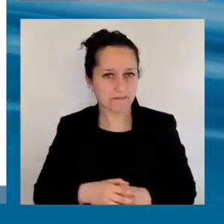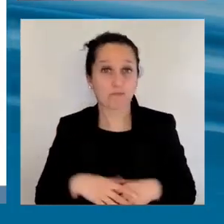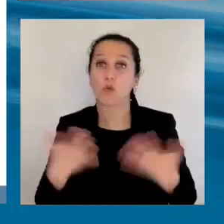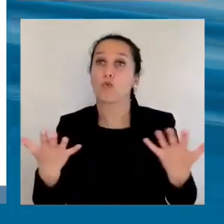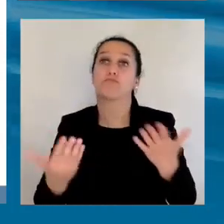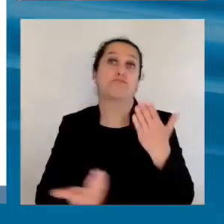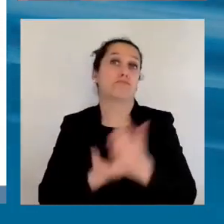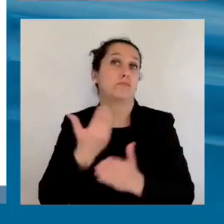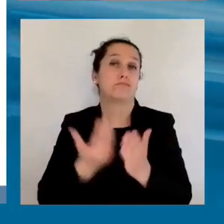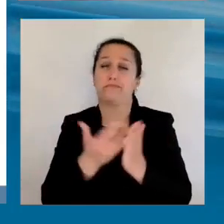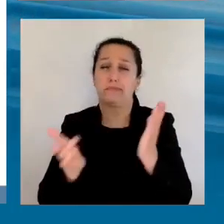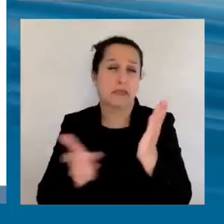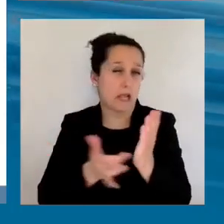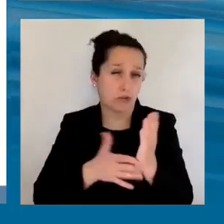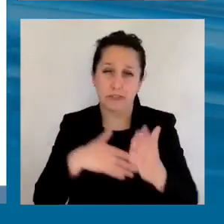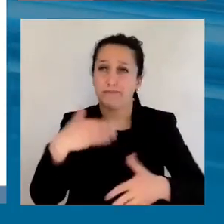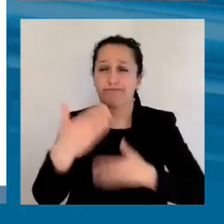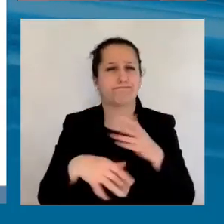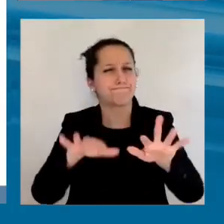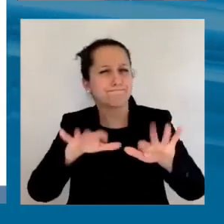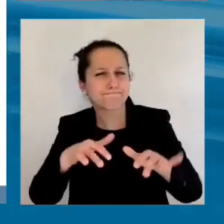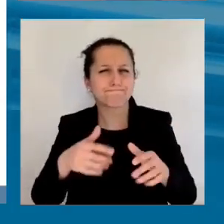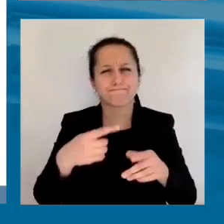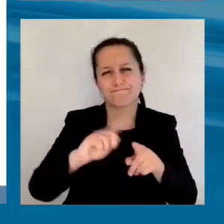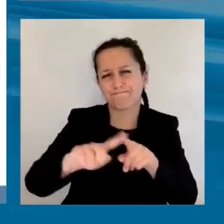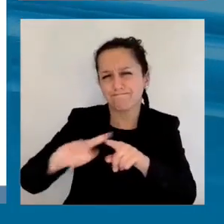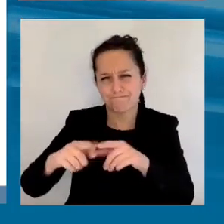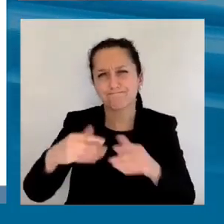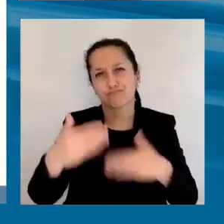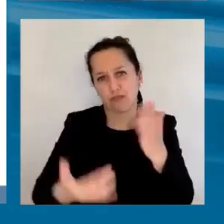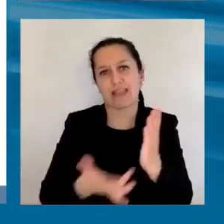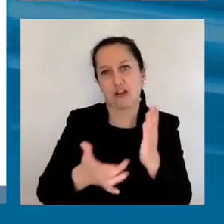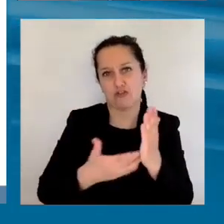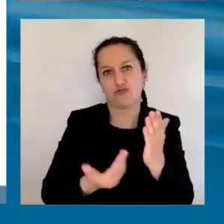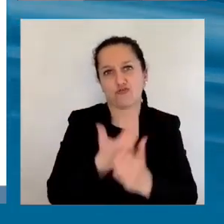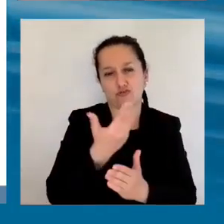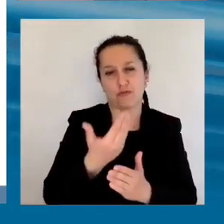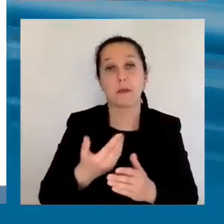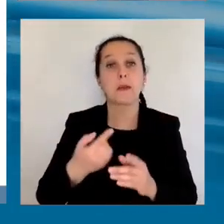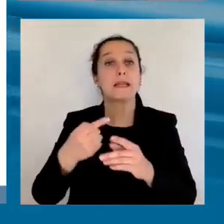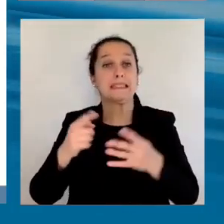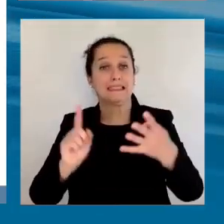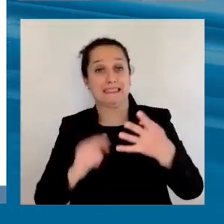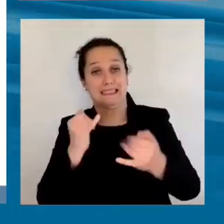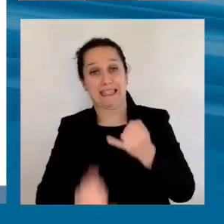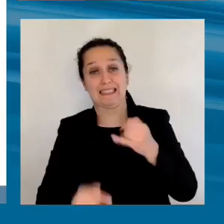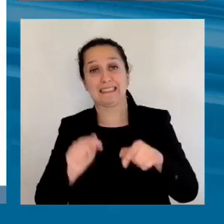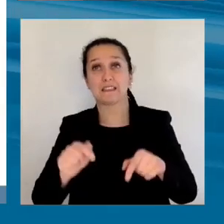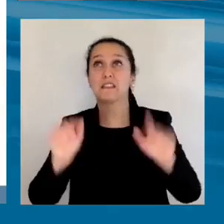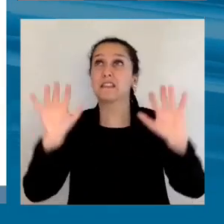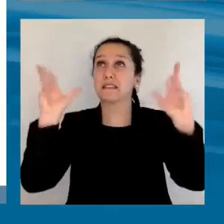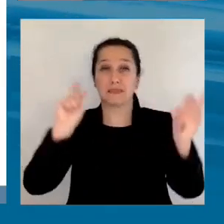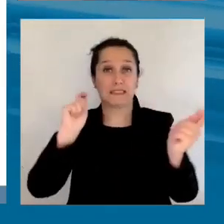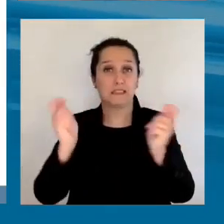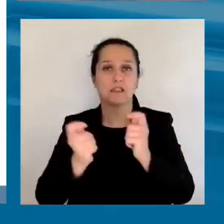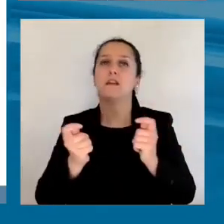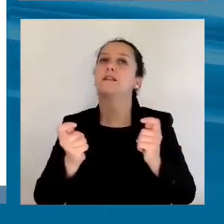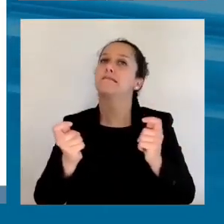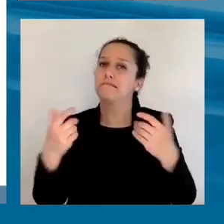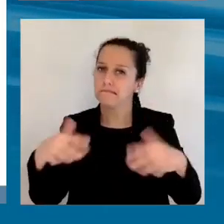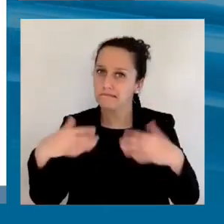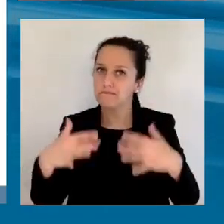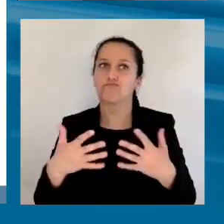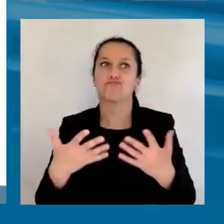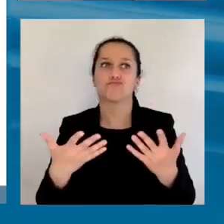por supuesto, el cambio climático que impone costos y consecuencias económicas y sociales que, de hecho, en